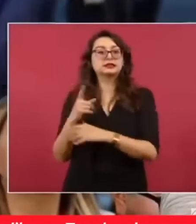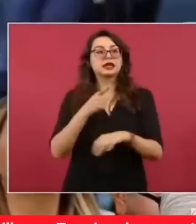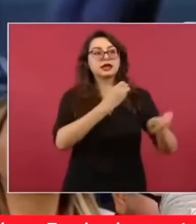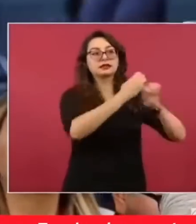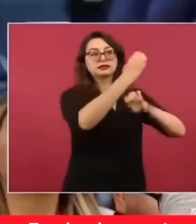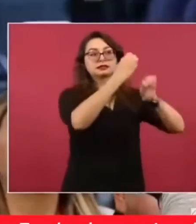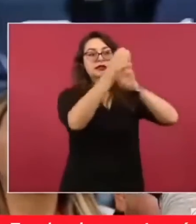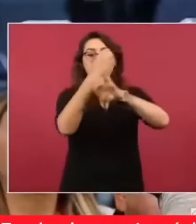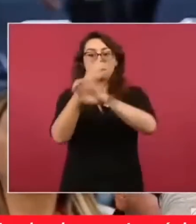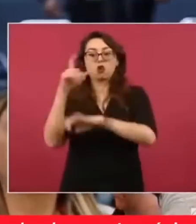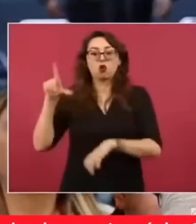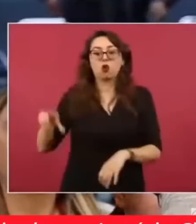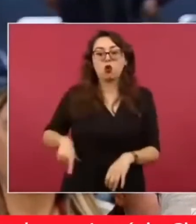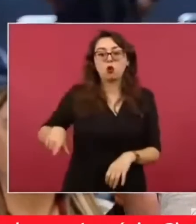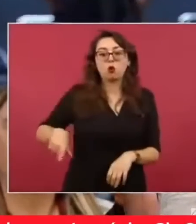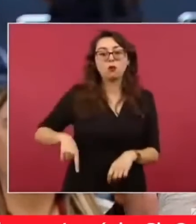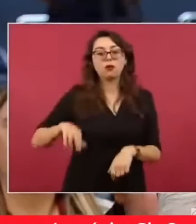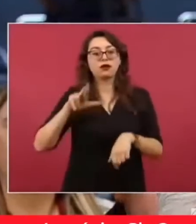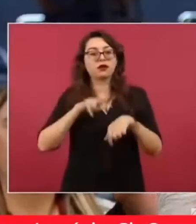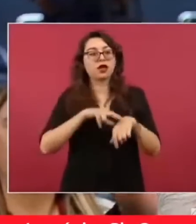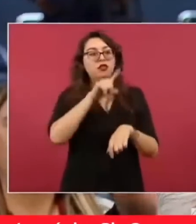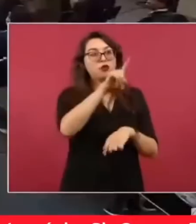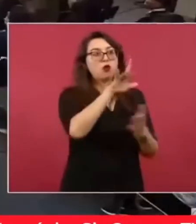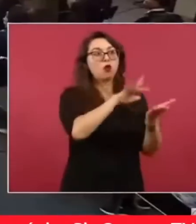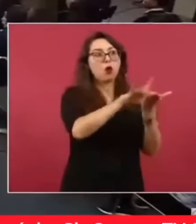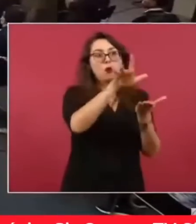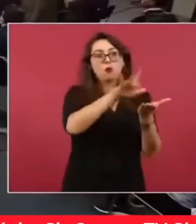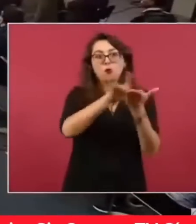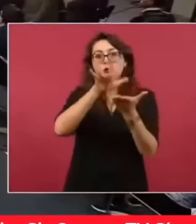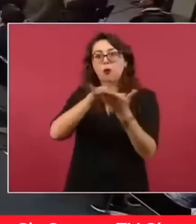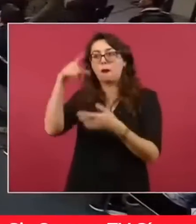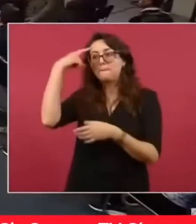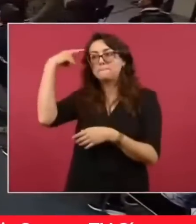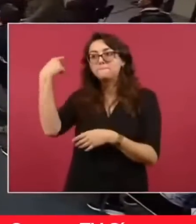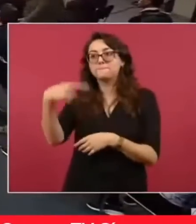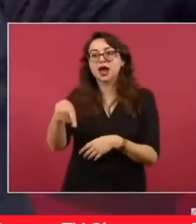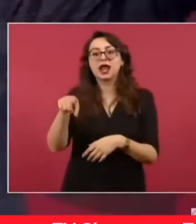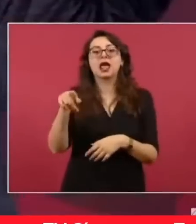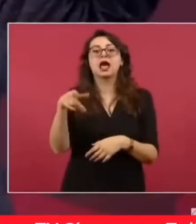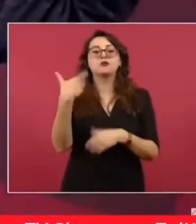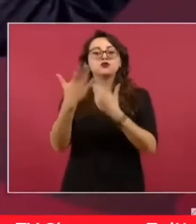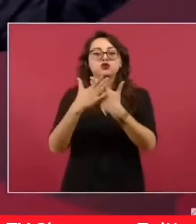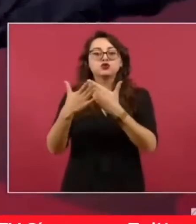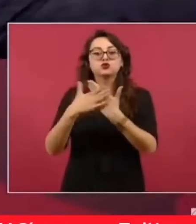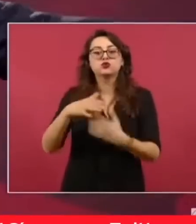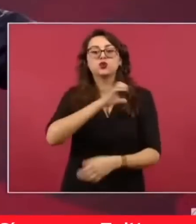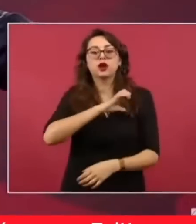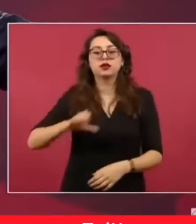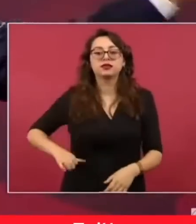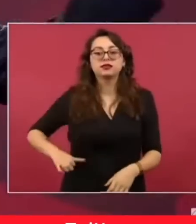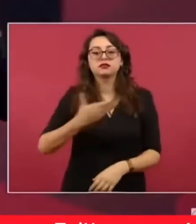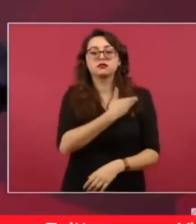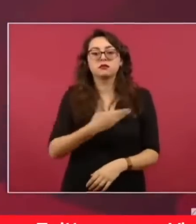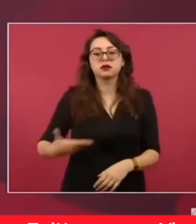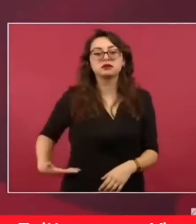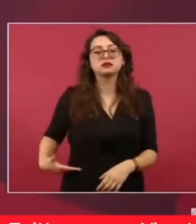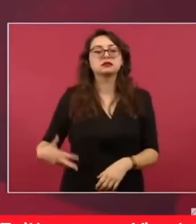personas. ¿Cuál sería su opinión sobre esto? Pues ese es otro asunto, los